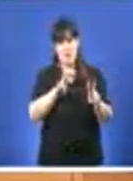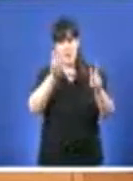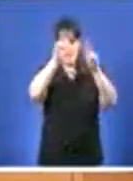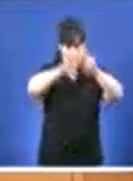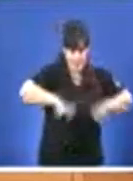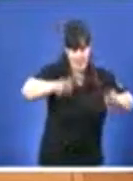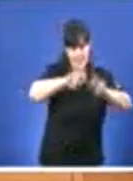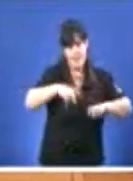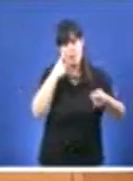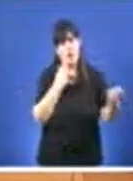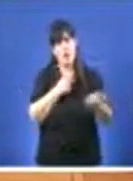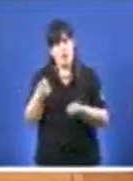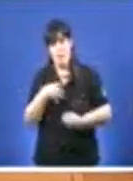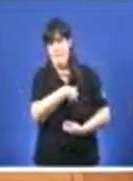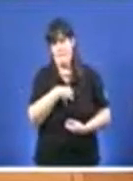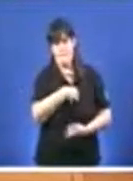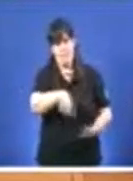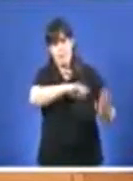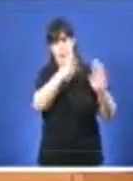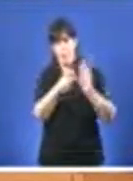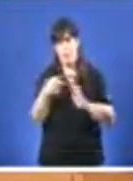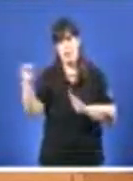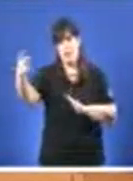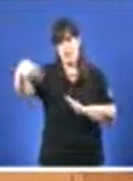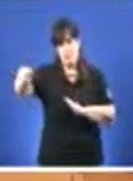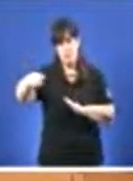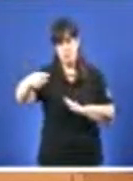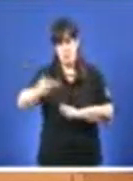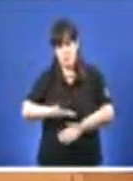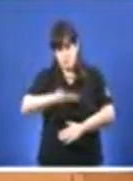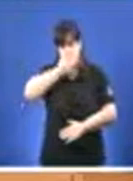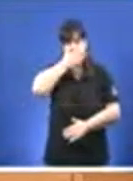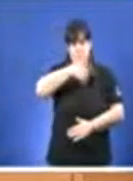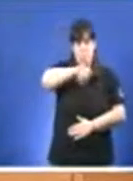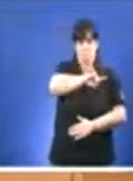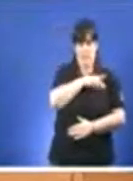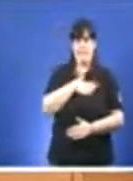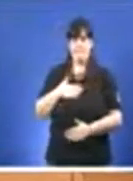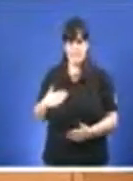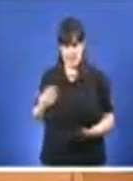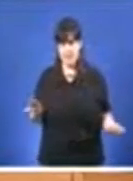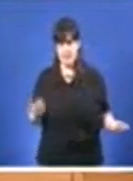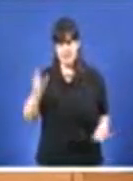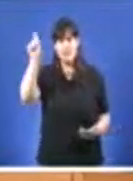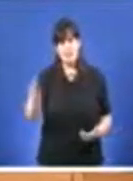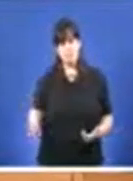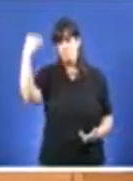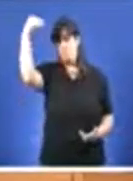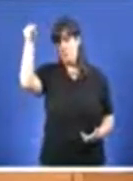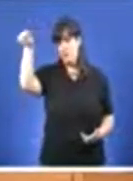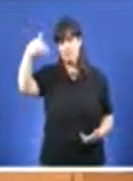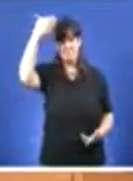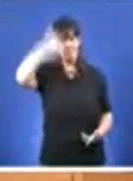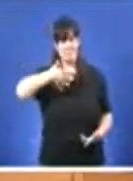e vostedes quere a mordazala. Señor Presidente, non podes seguir indiferente cando a xente